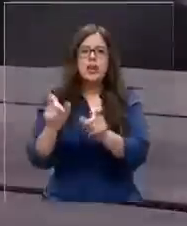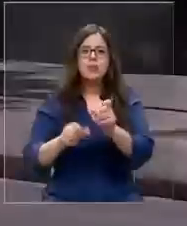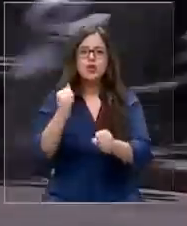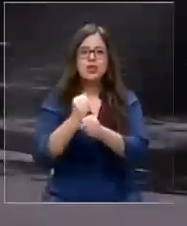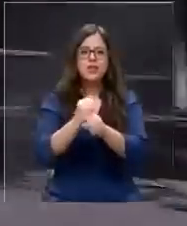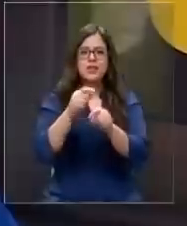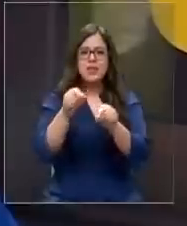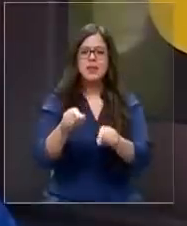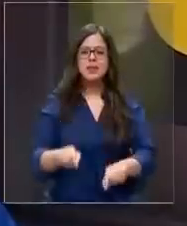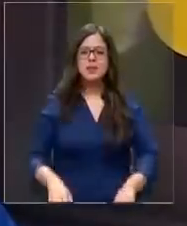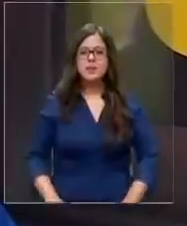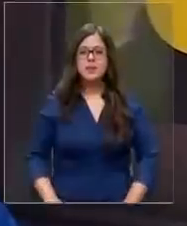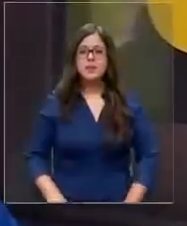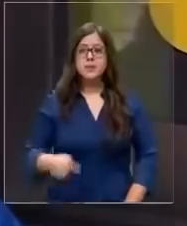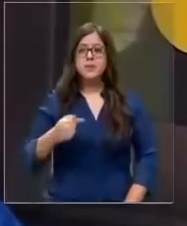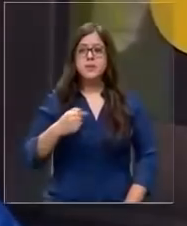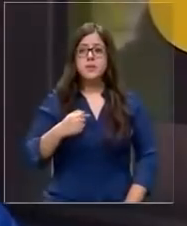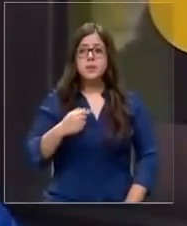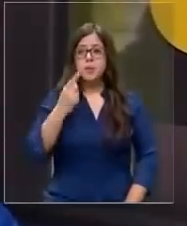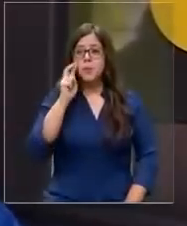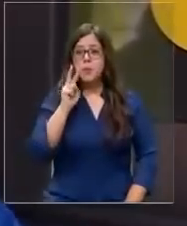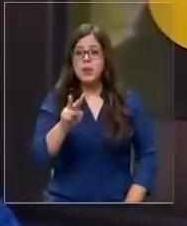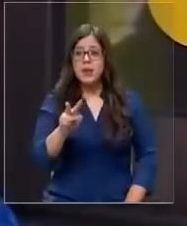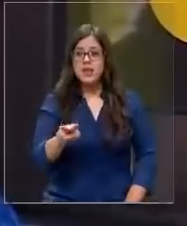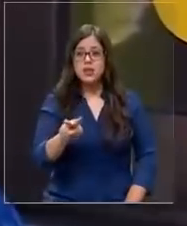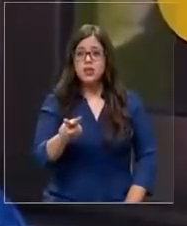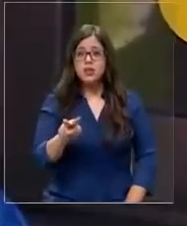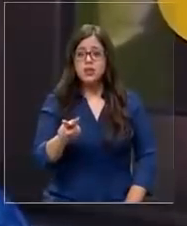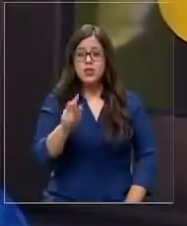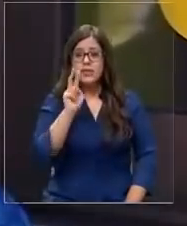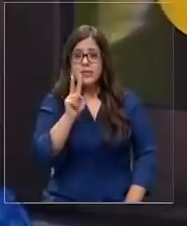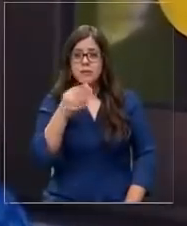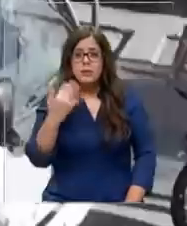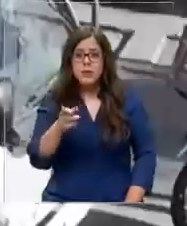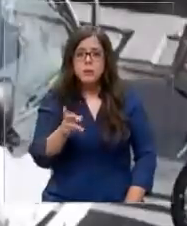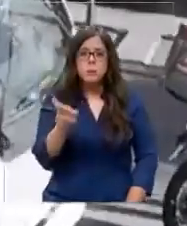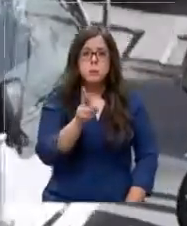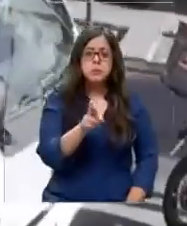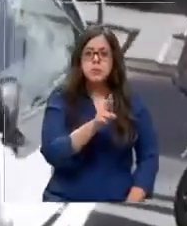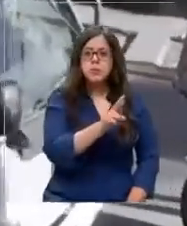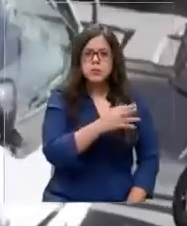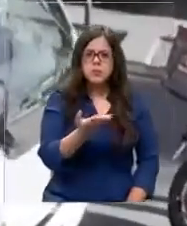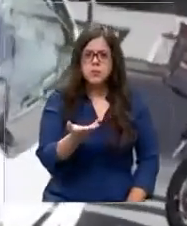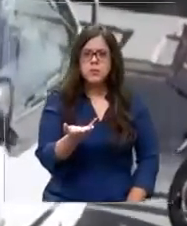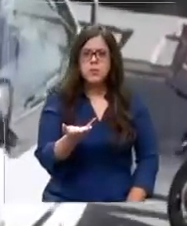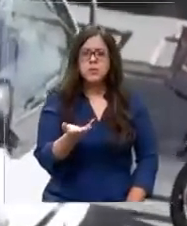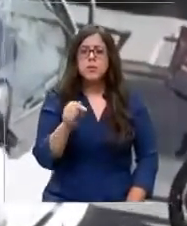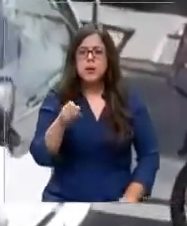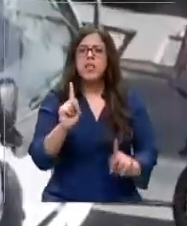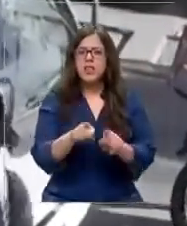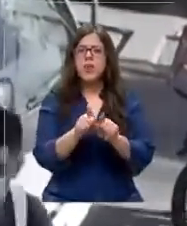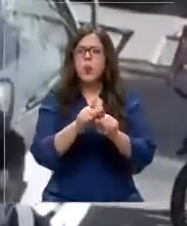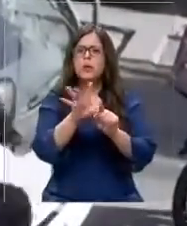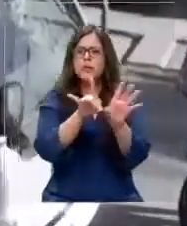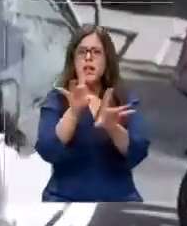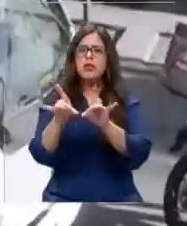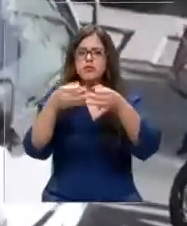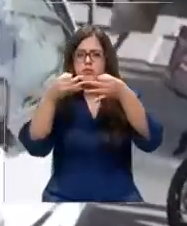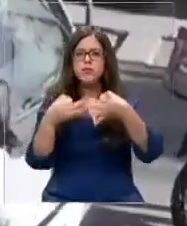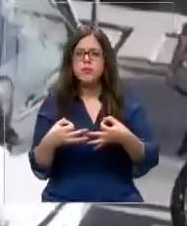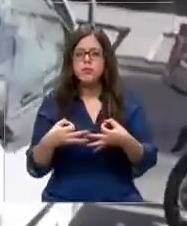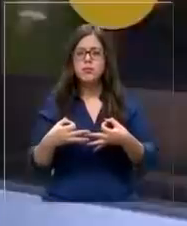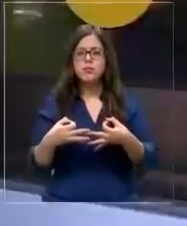los repartidores. Y eso es a cada rato, me imagino. Eso ya está pasando mucho y ya deberían hacer un filtro. Claro que sí.